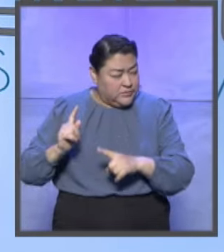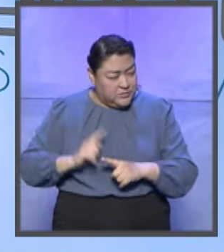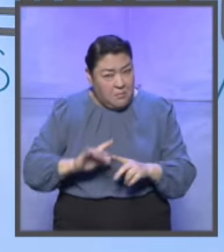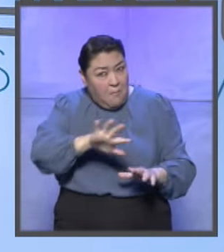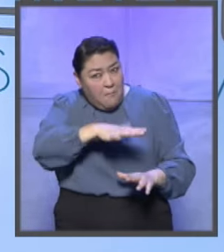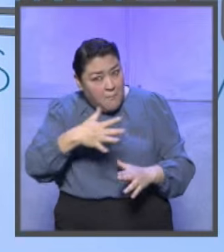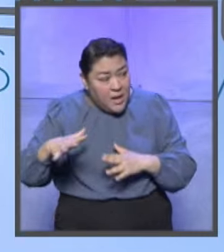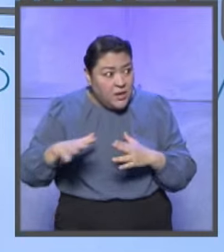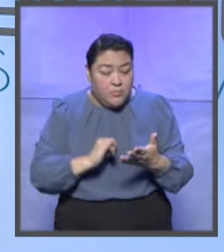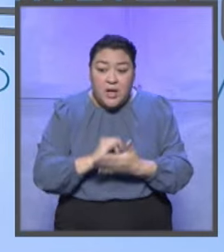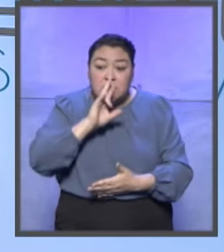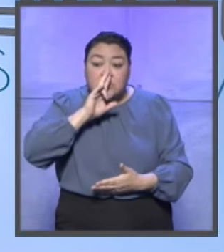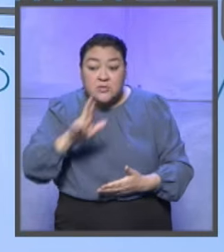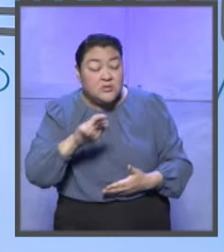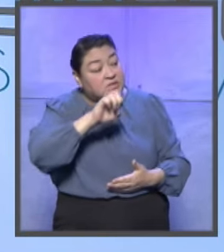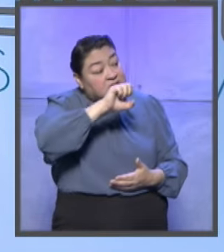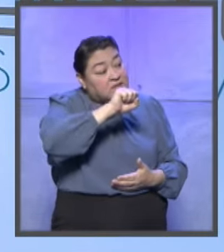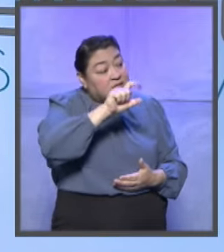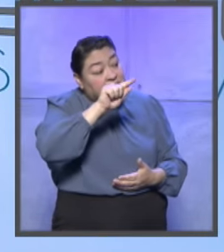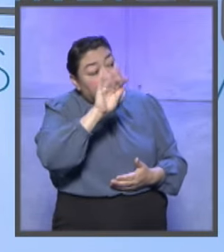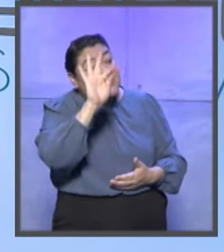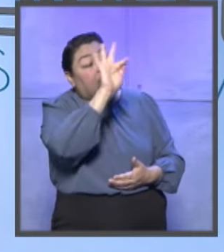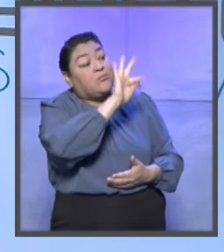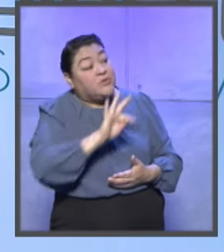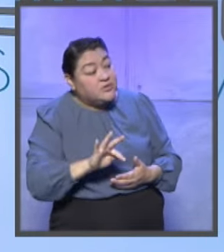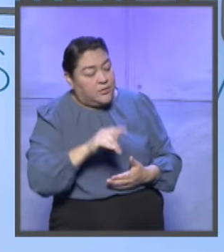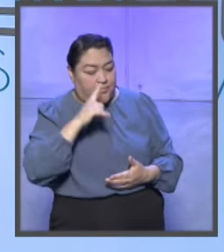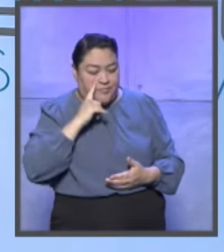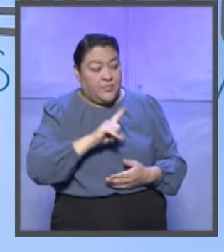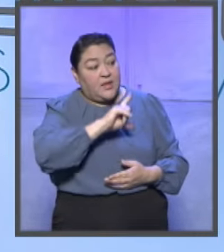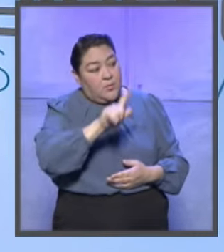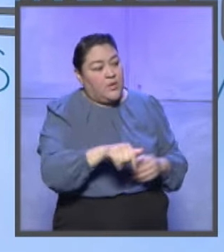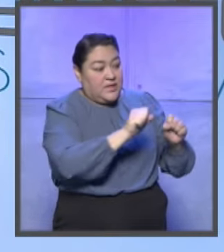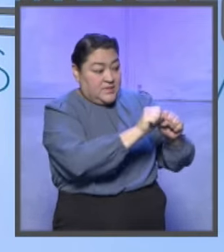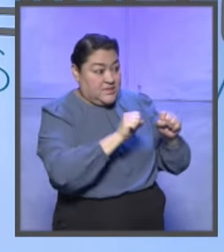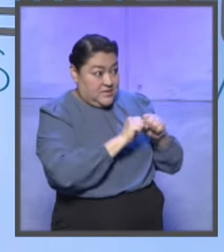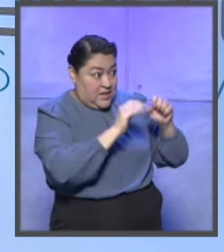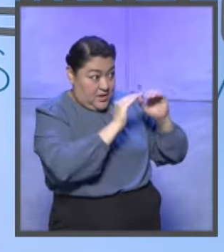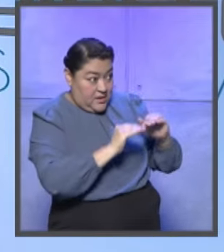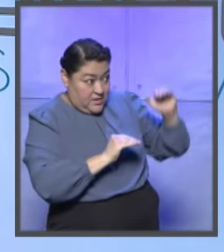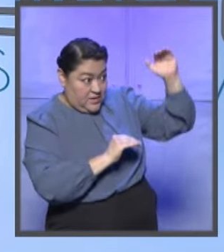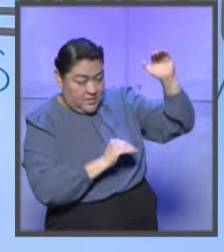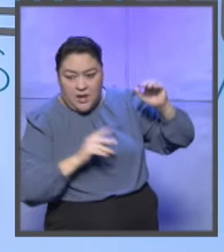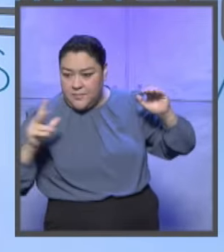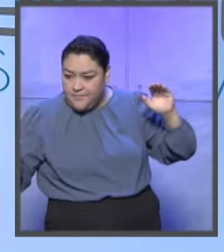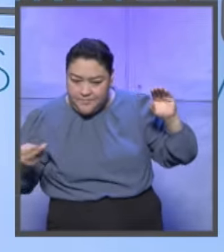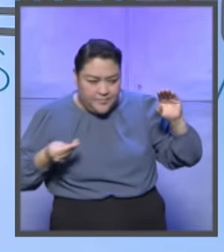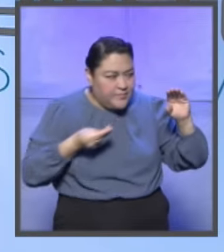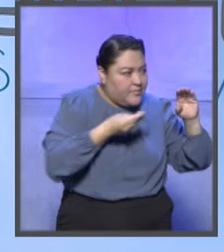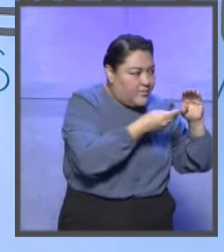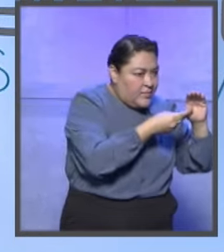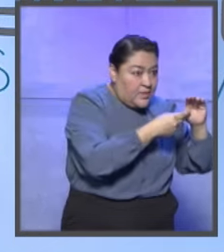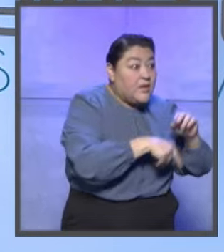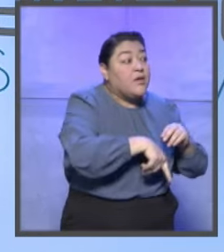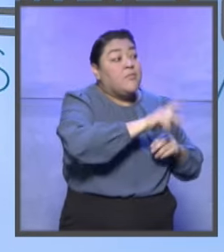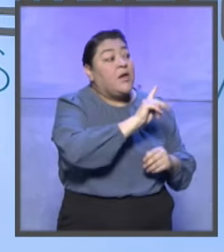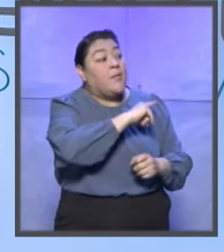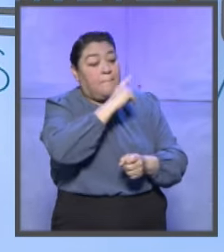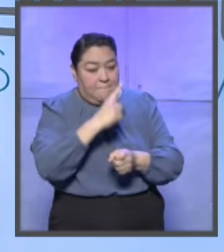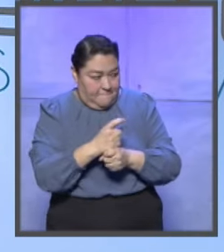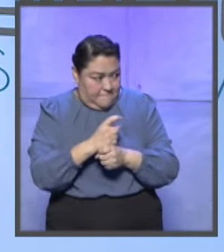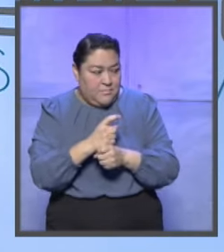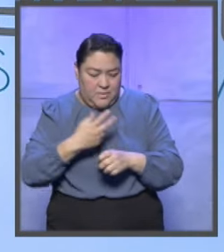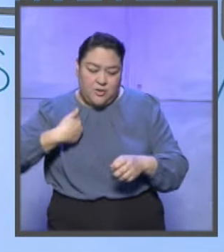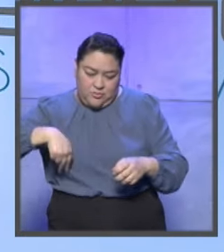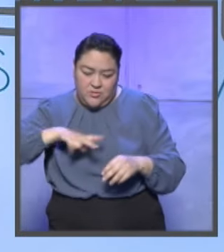por ciento de los asuntos electorales de este país. Sala superior tiene una cantidad inmensa de asuntos, pero en mucho sentido,